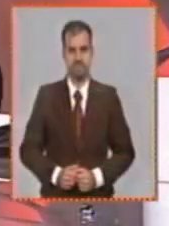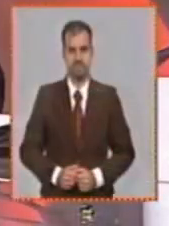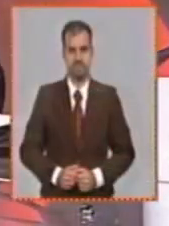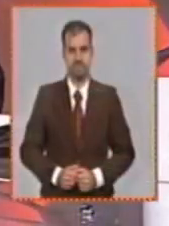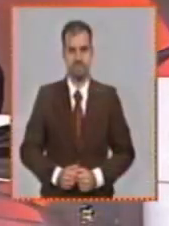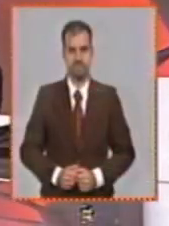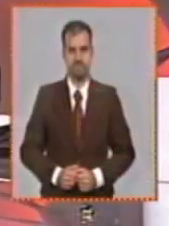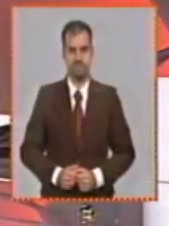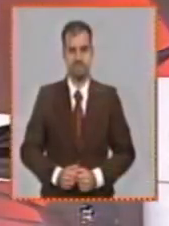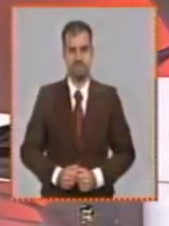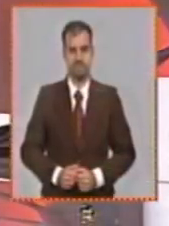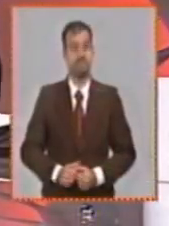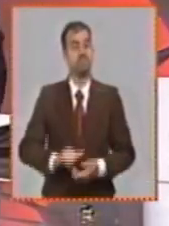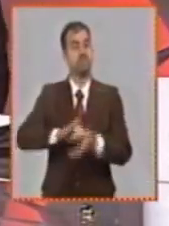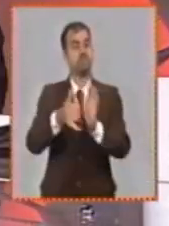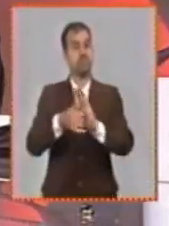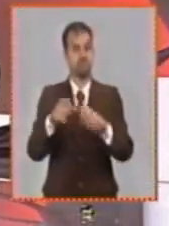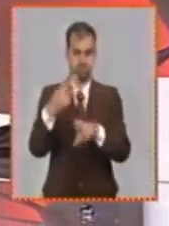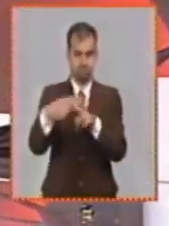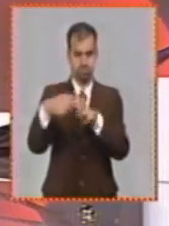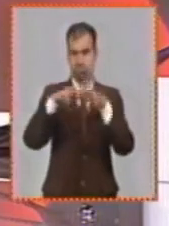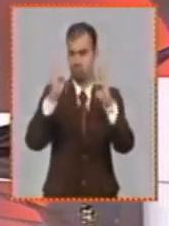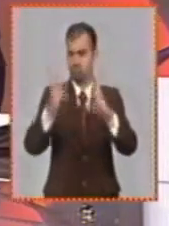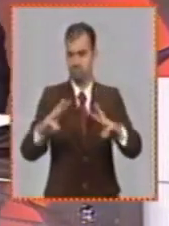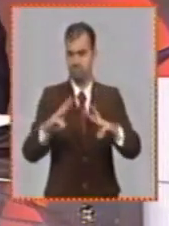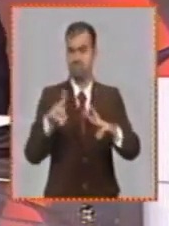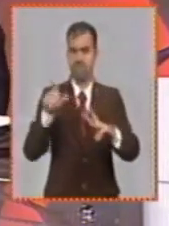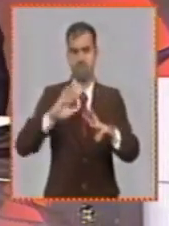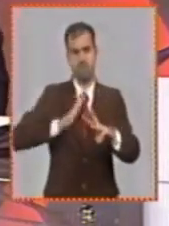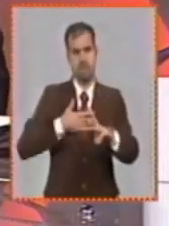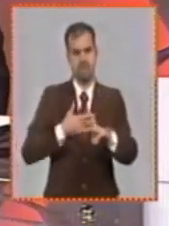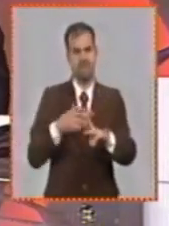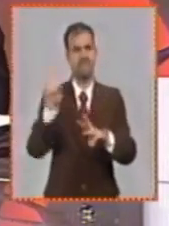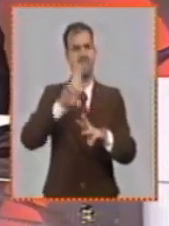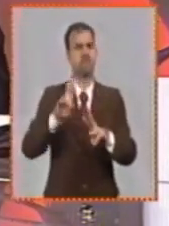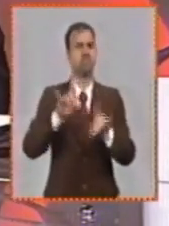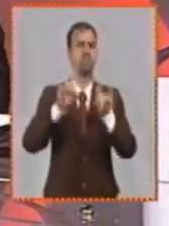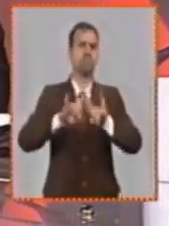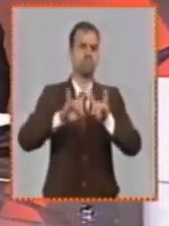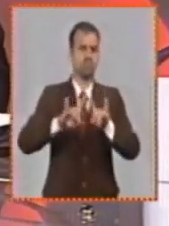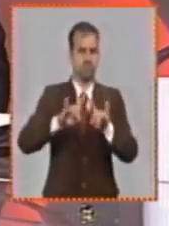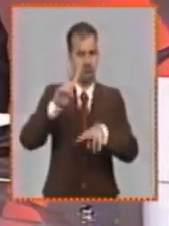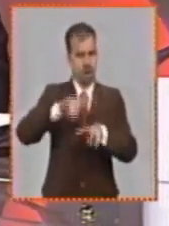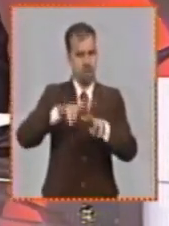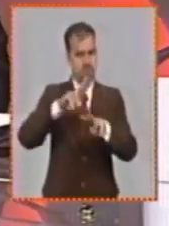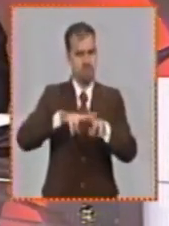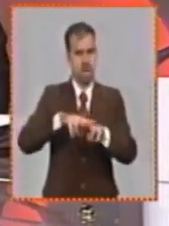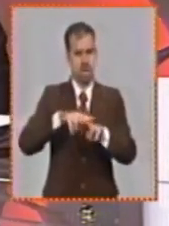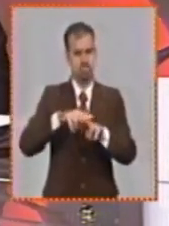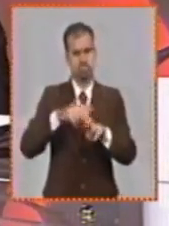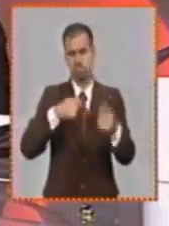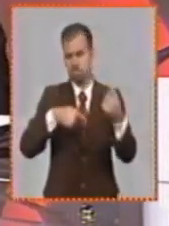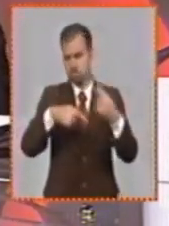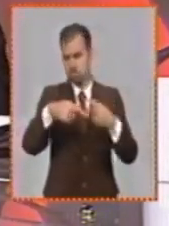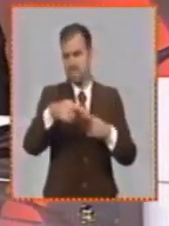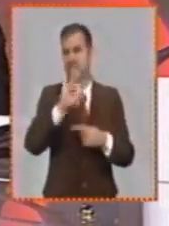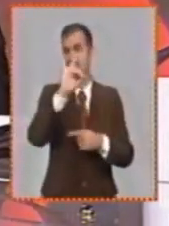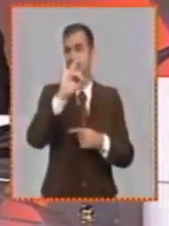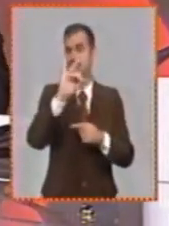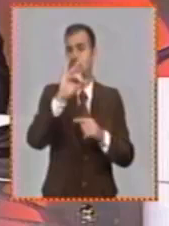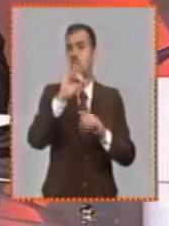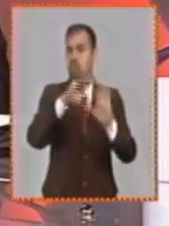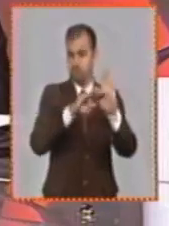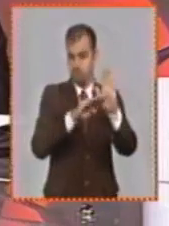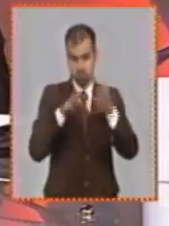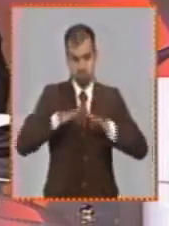Bueno, hermoso corto del proyecto en redes de la Facultad de Comunicación de la Universidad de La Habana, que es parte de un proyecto que estaremos presentando a lo largo de siete